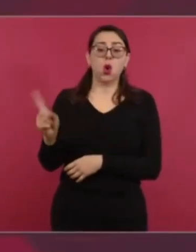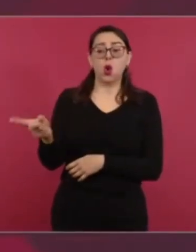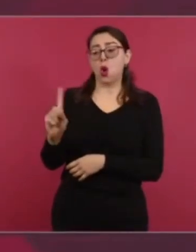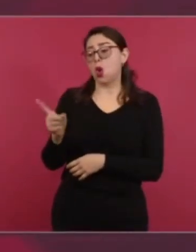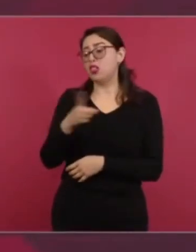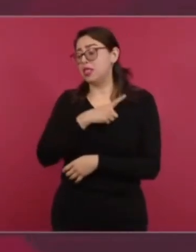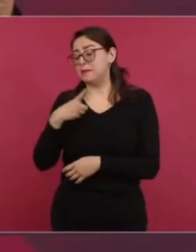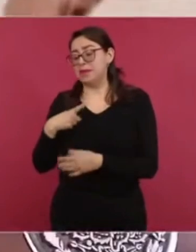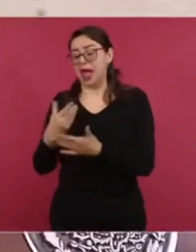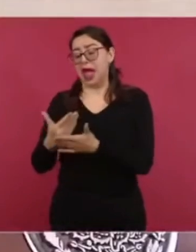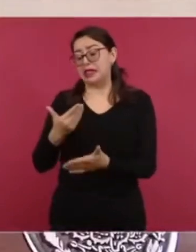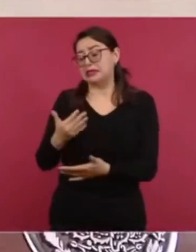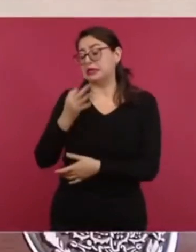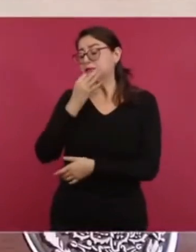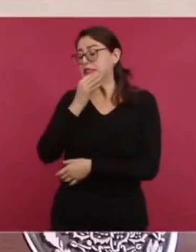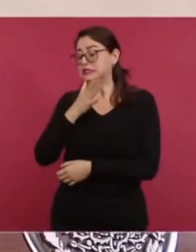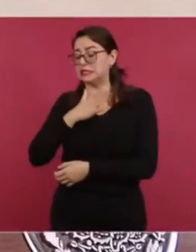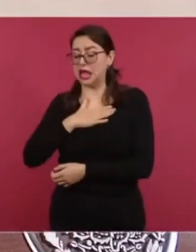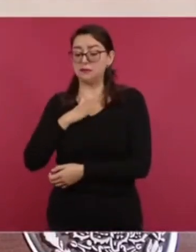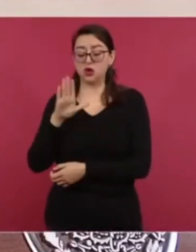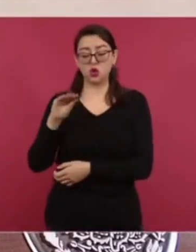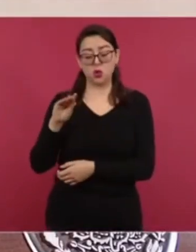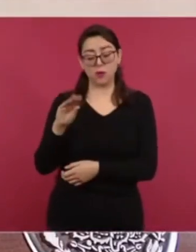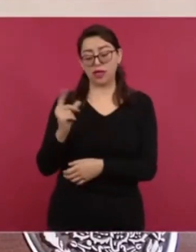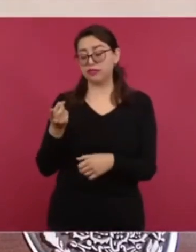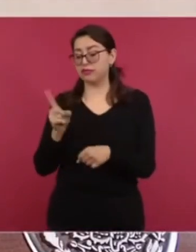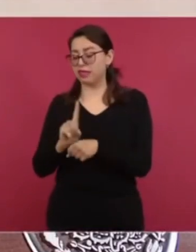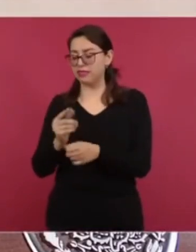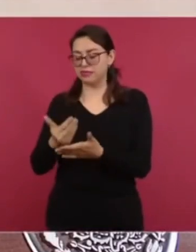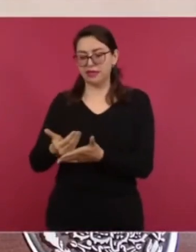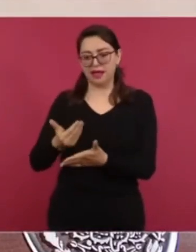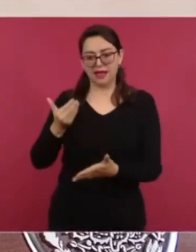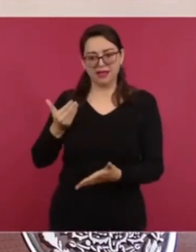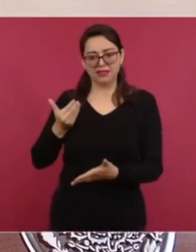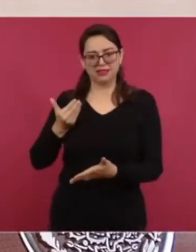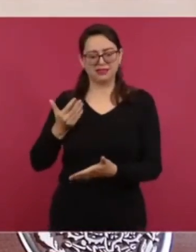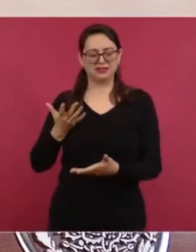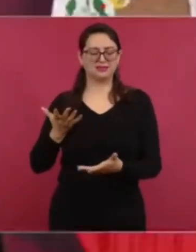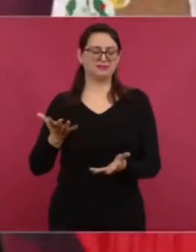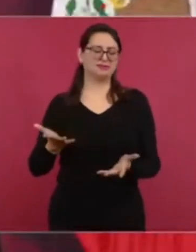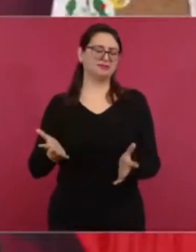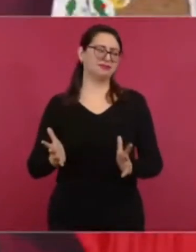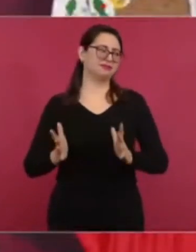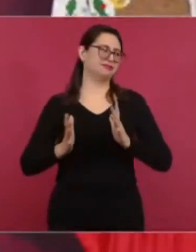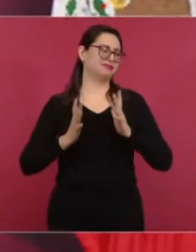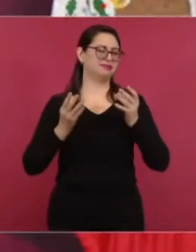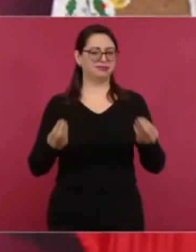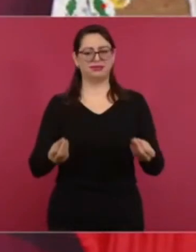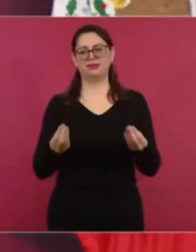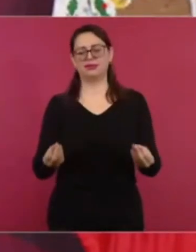Se necesitaban 90 días, me dijo una señora del GIE a mí,